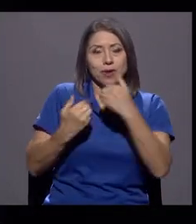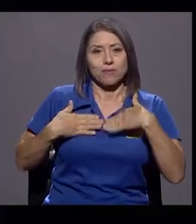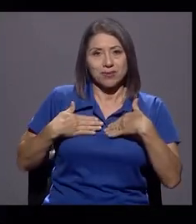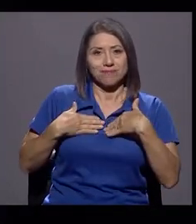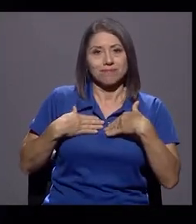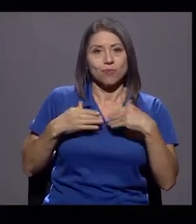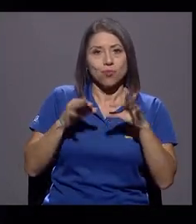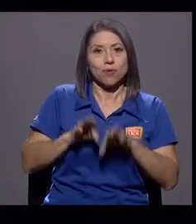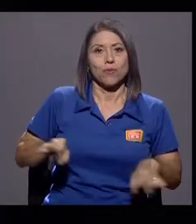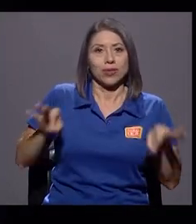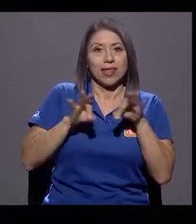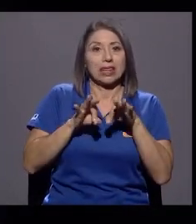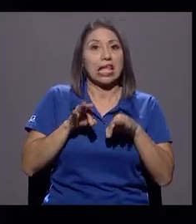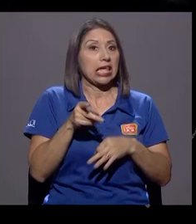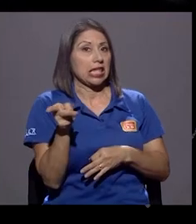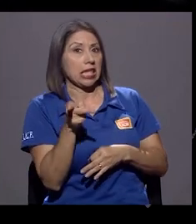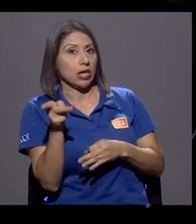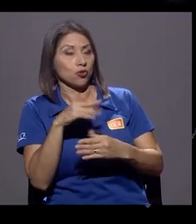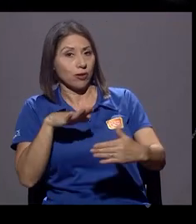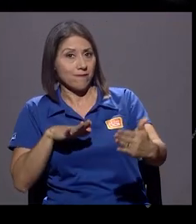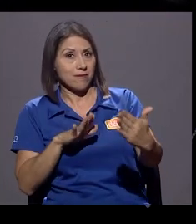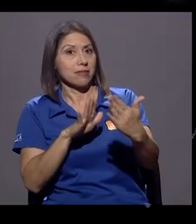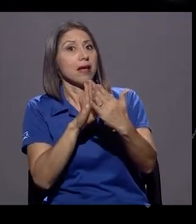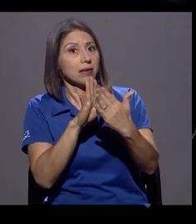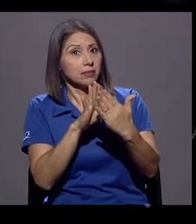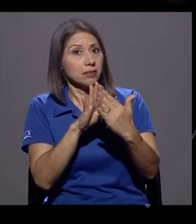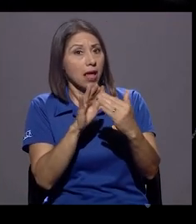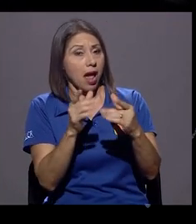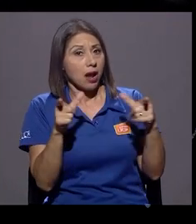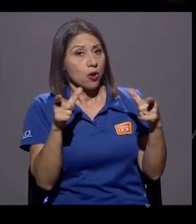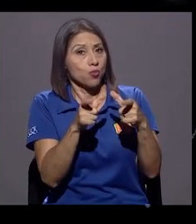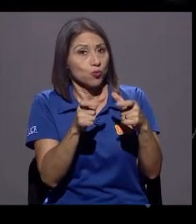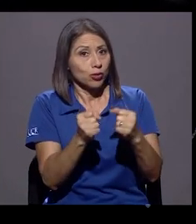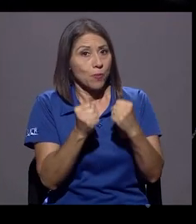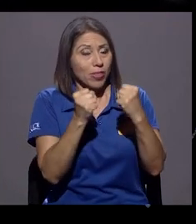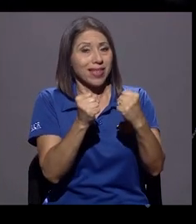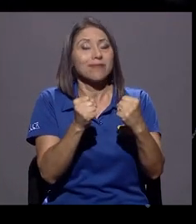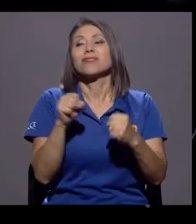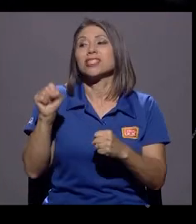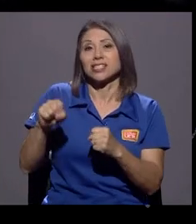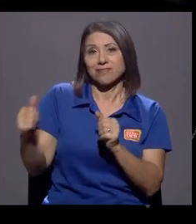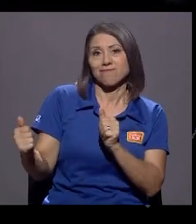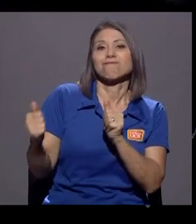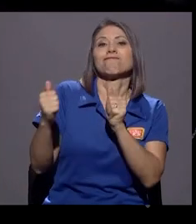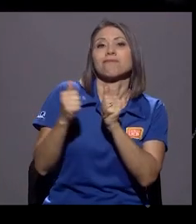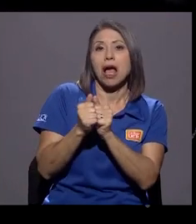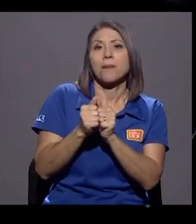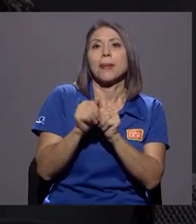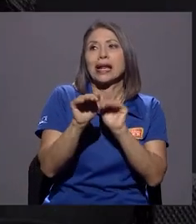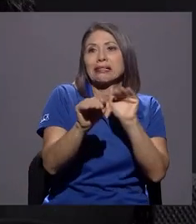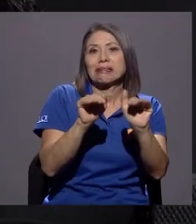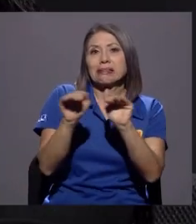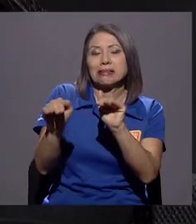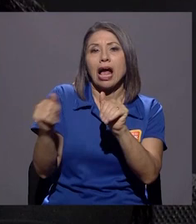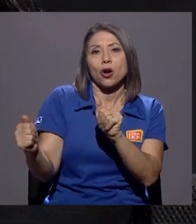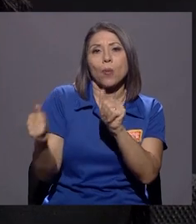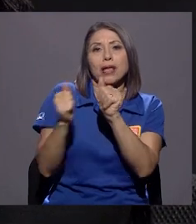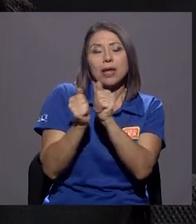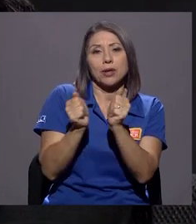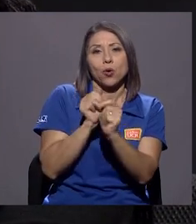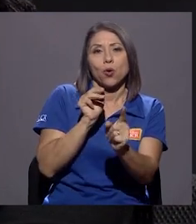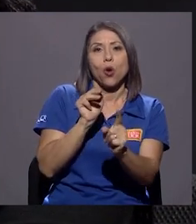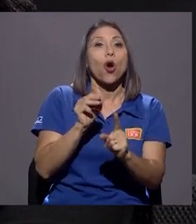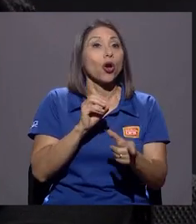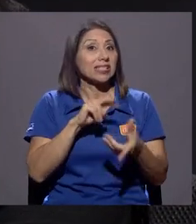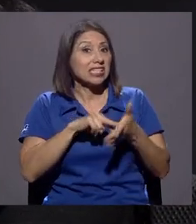enfrentarse a esas esferas de poder? A tocar puertas, este, acompañarme aunque fuese con un mensaje, este. O nadie se le pone